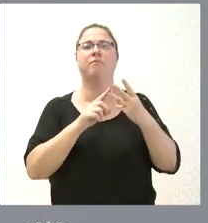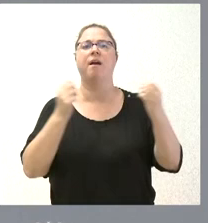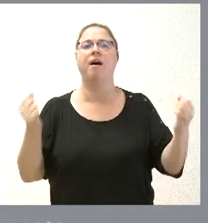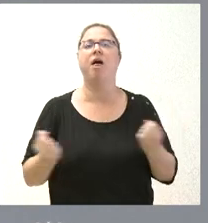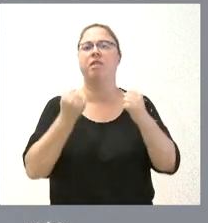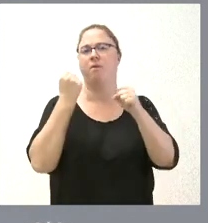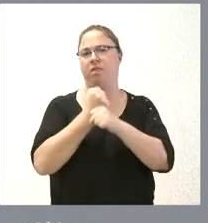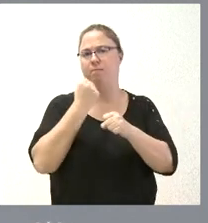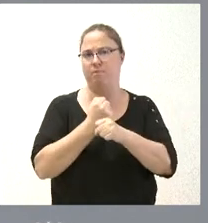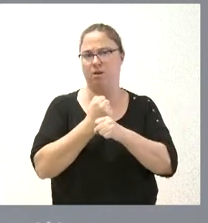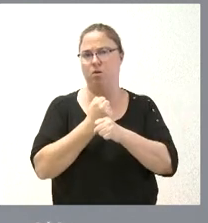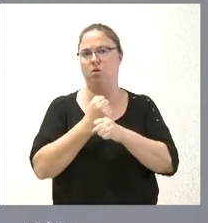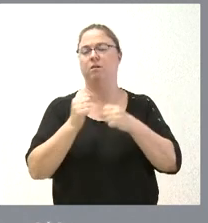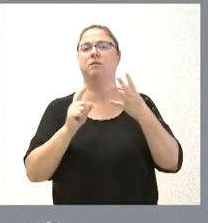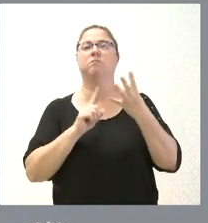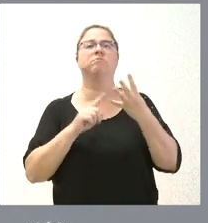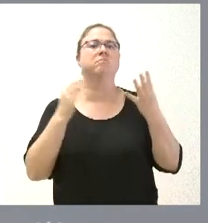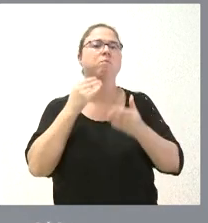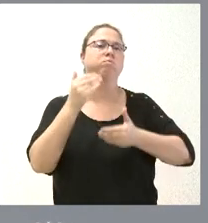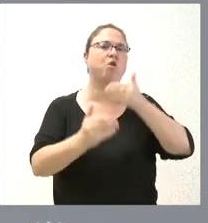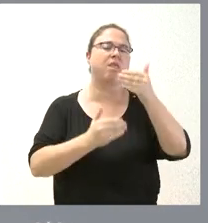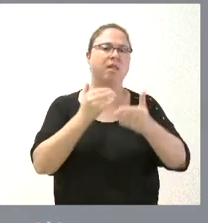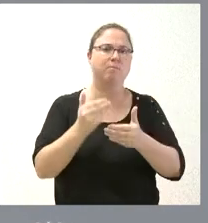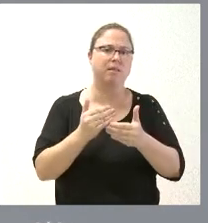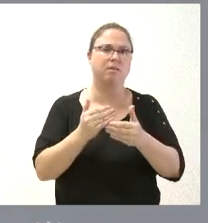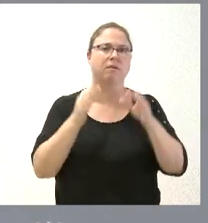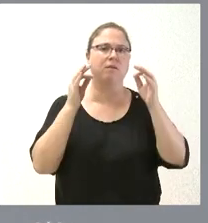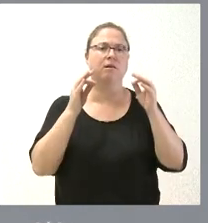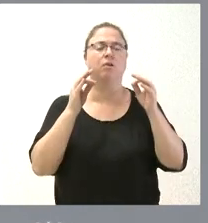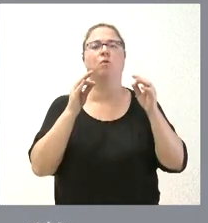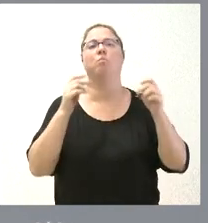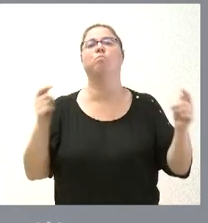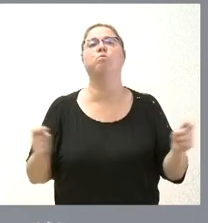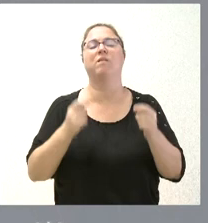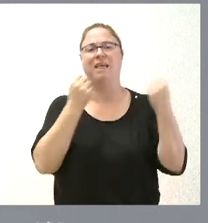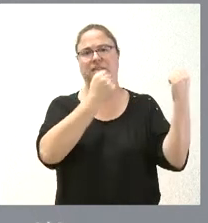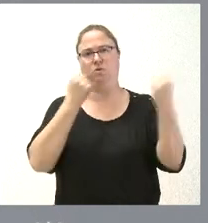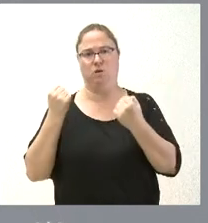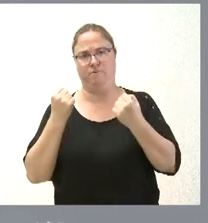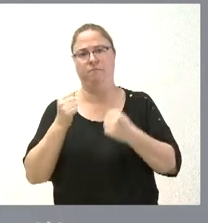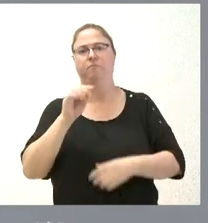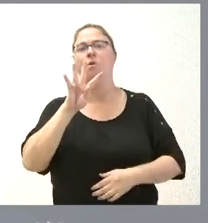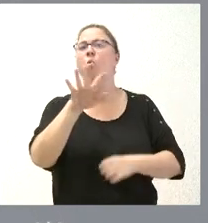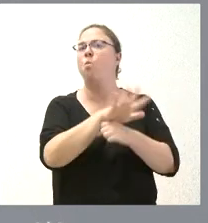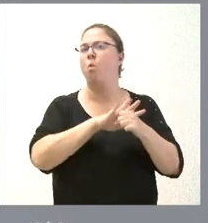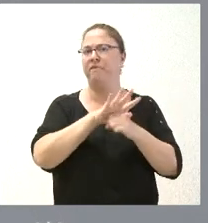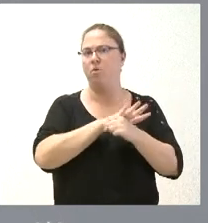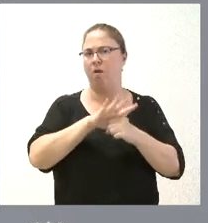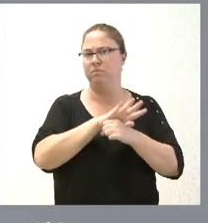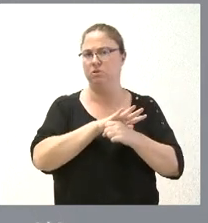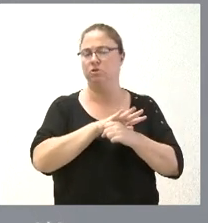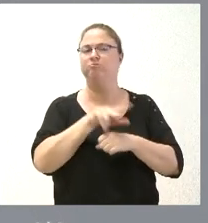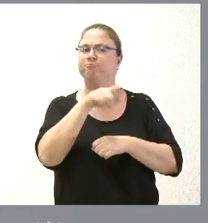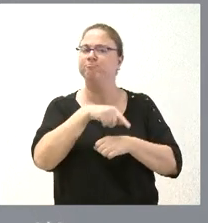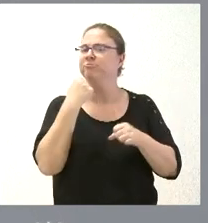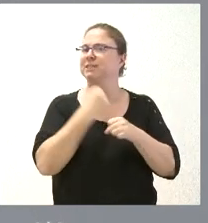empleo y con lo que es el procedimiento de publicidad institucional. Son cuatro ámbitos en donde nosotros pedimos trabajos